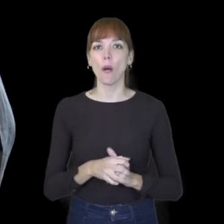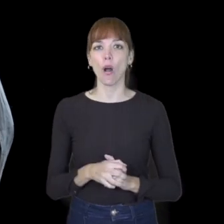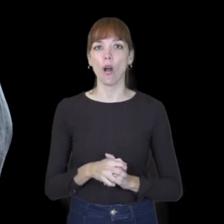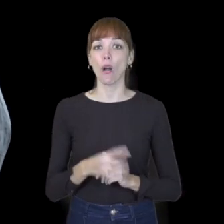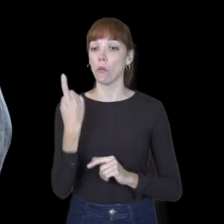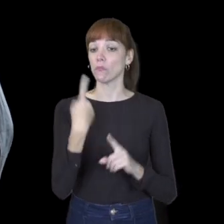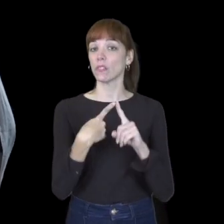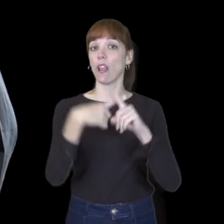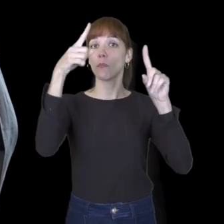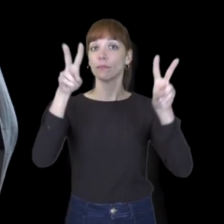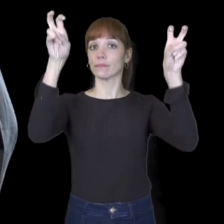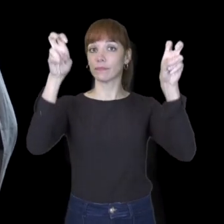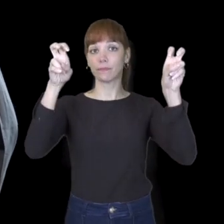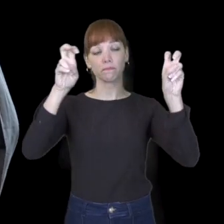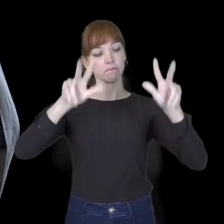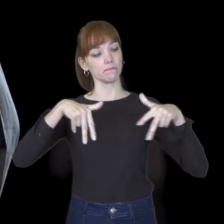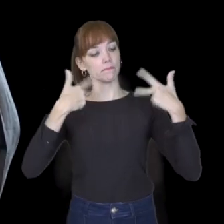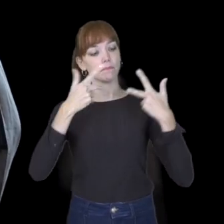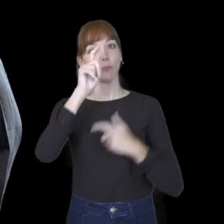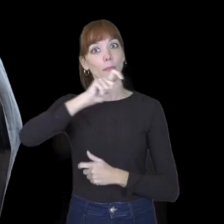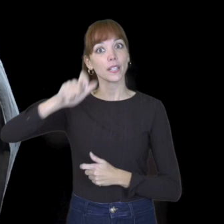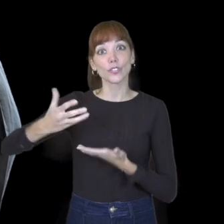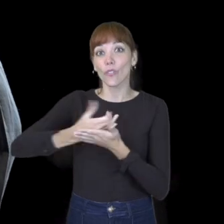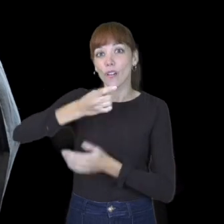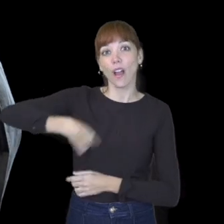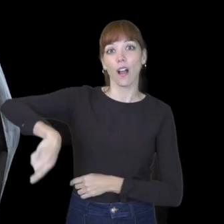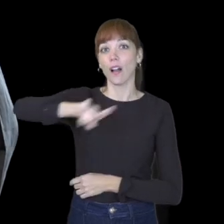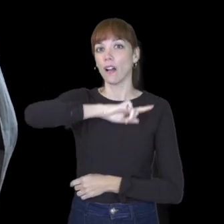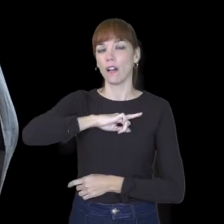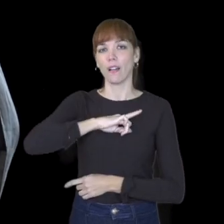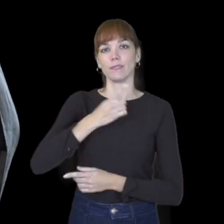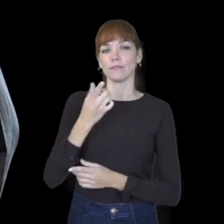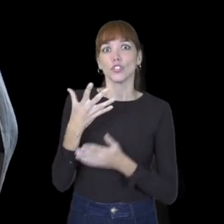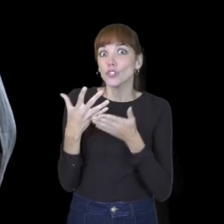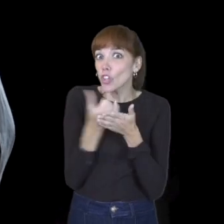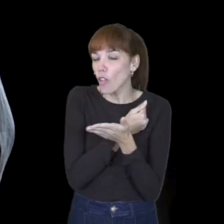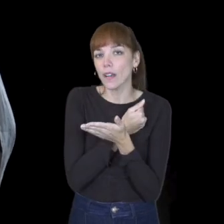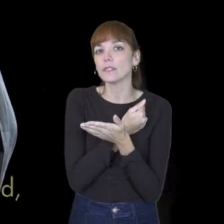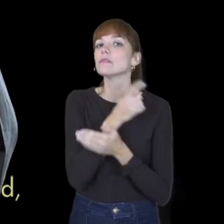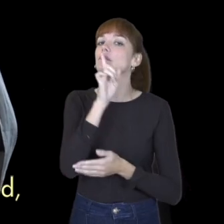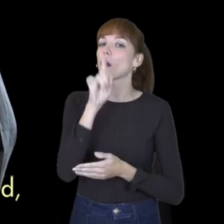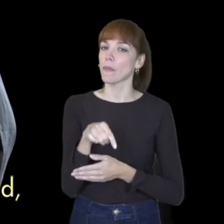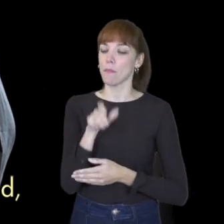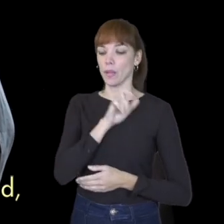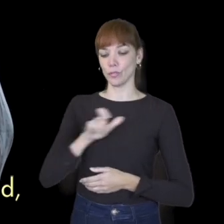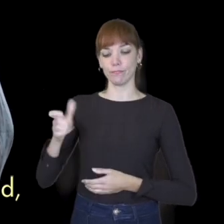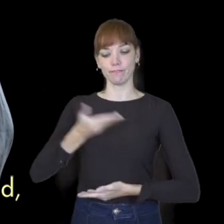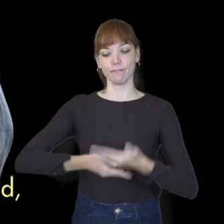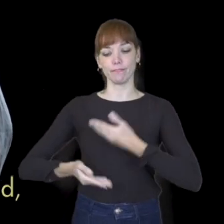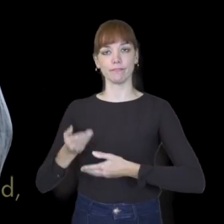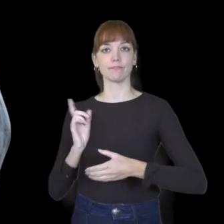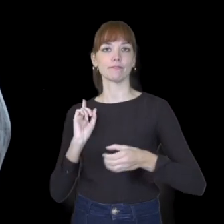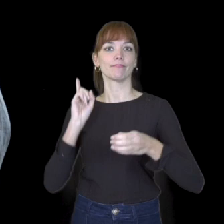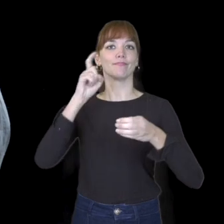un elemento que nos permite a las personas, a todas las personas, sin excepciones, también a las personas con